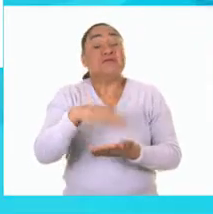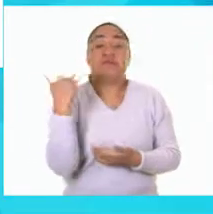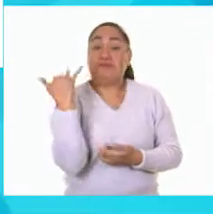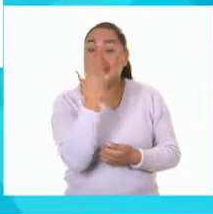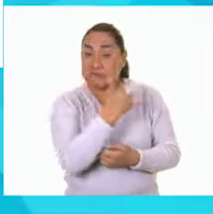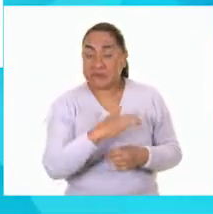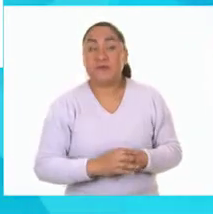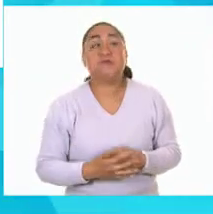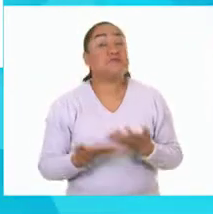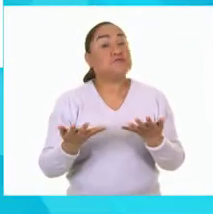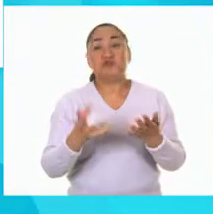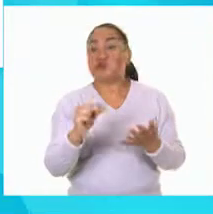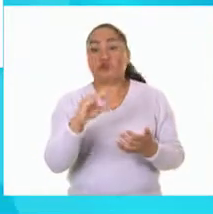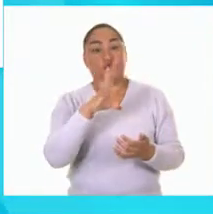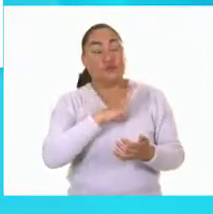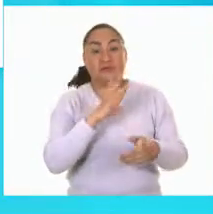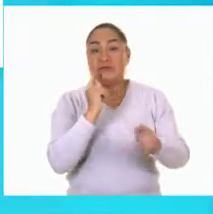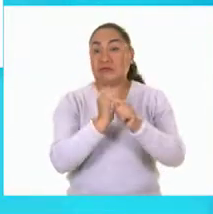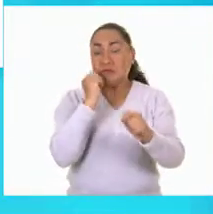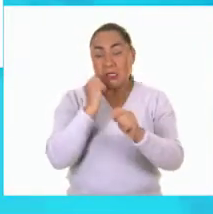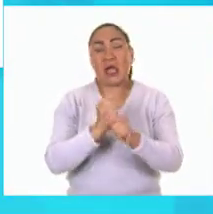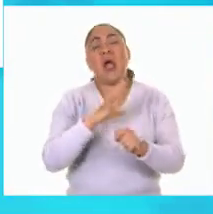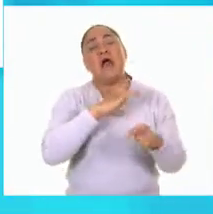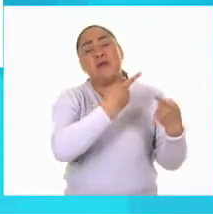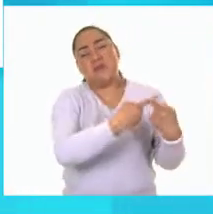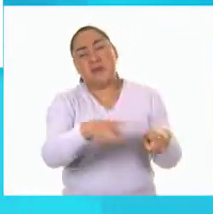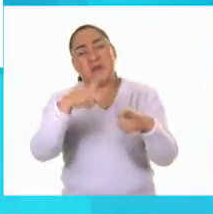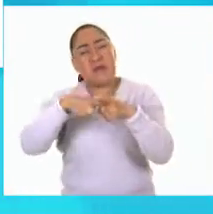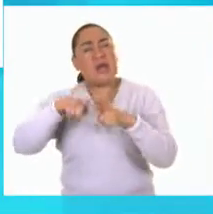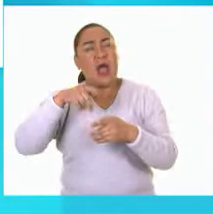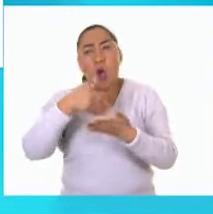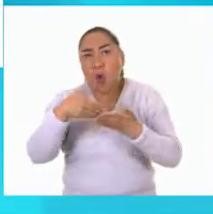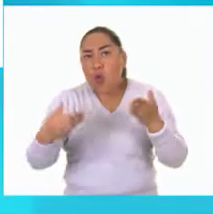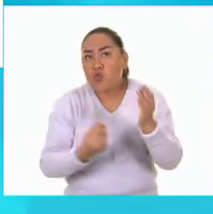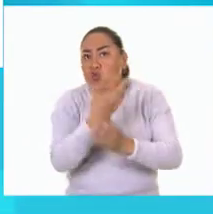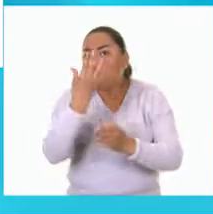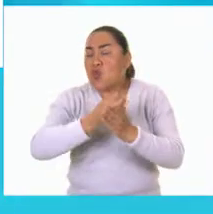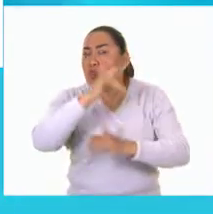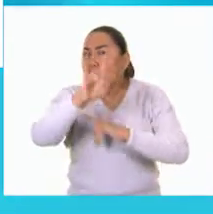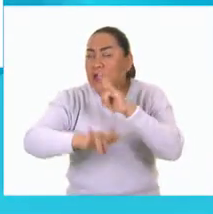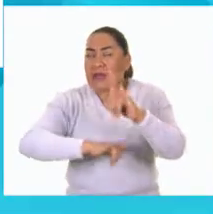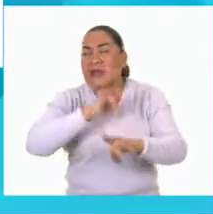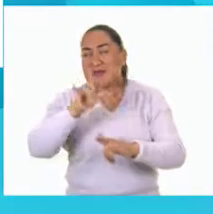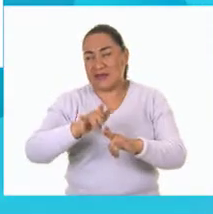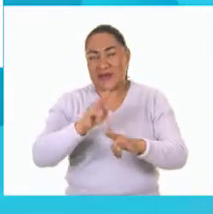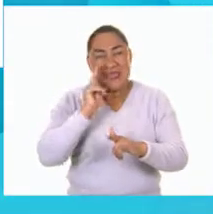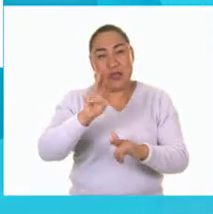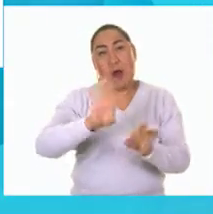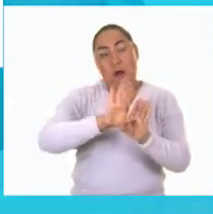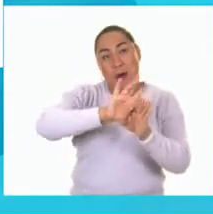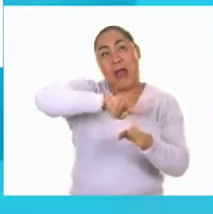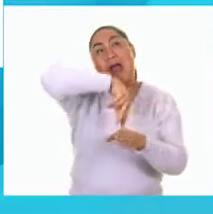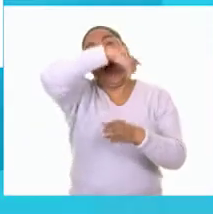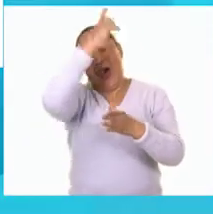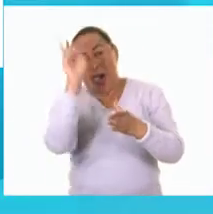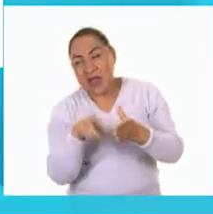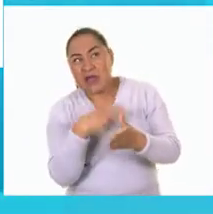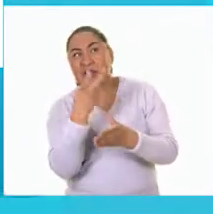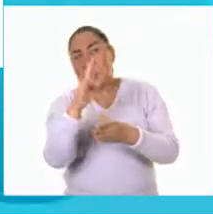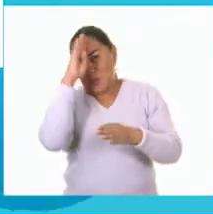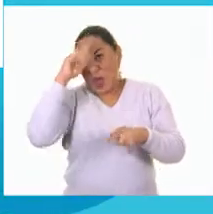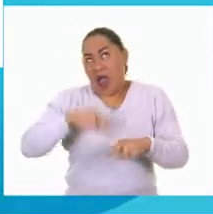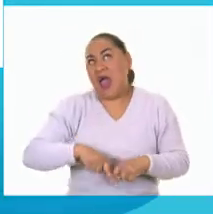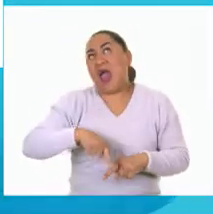transporte para llegar tienen muchos juegos mecánicos que en mis tiempos no existían esos que se ponen de cabeza y que son tan